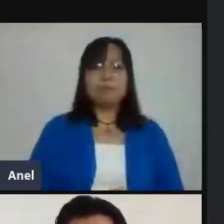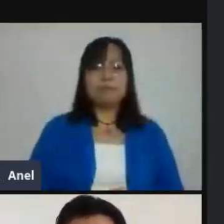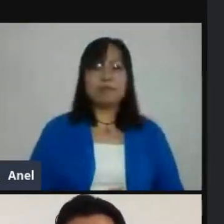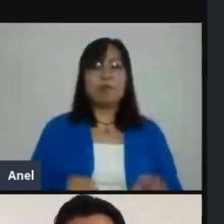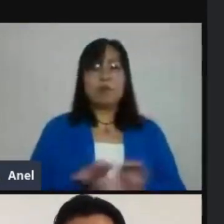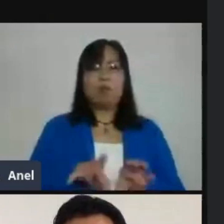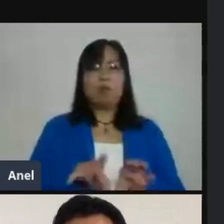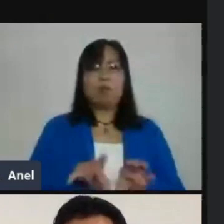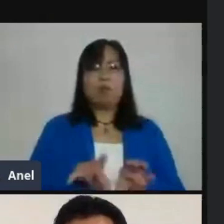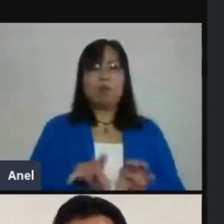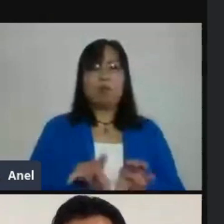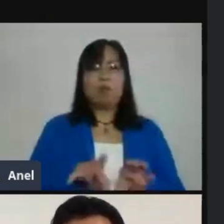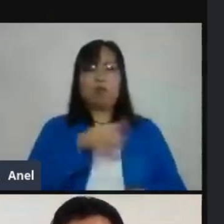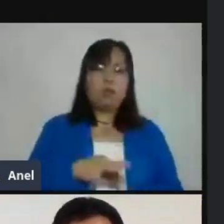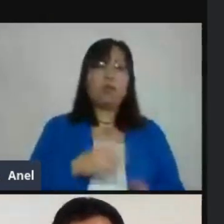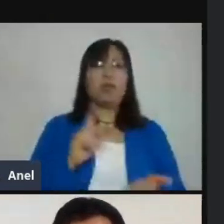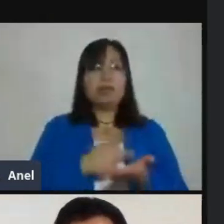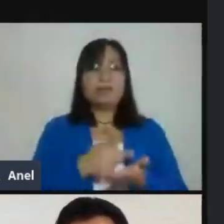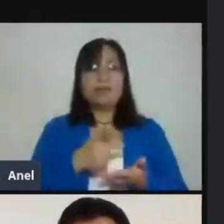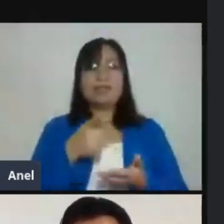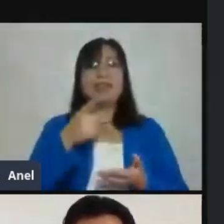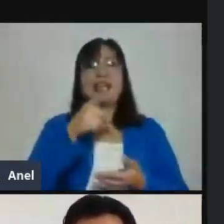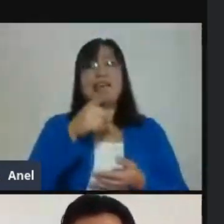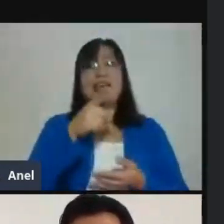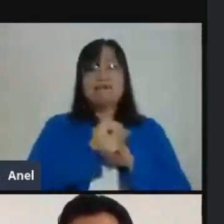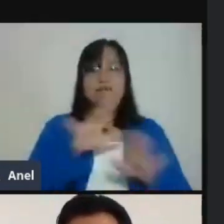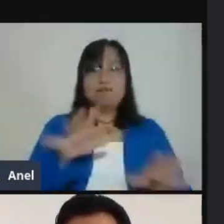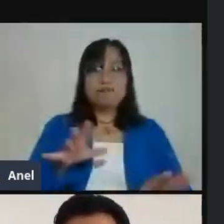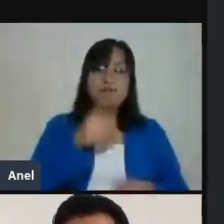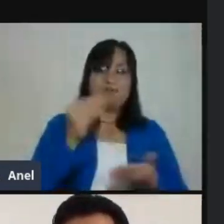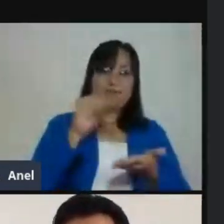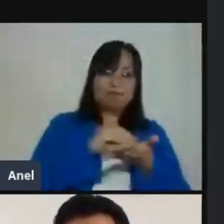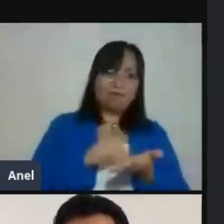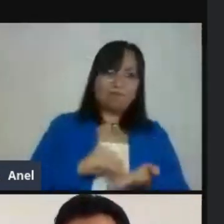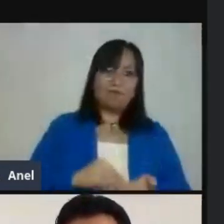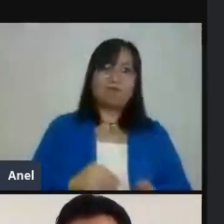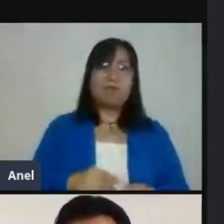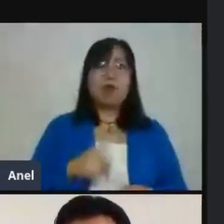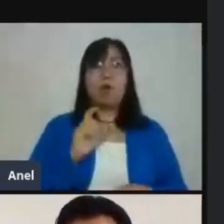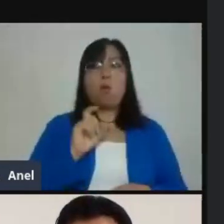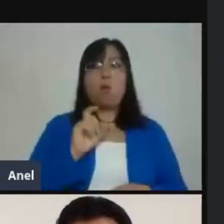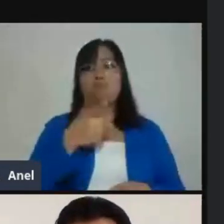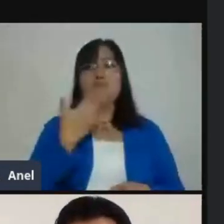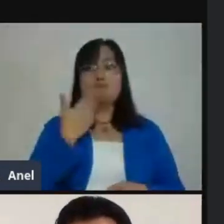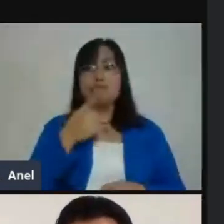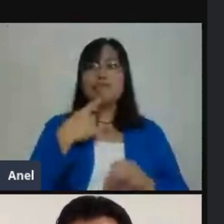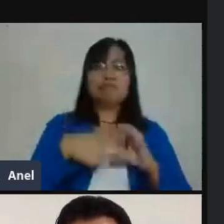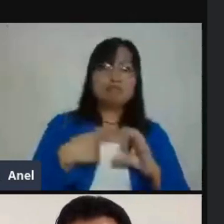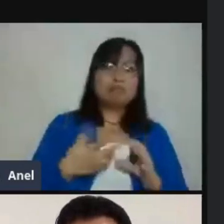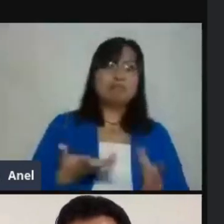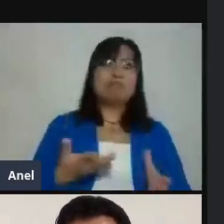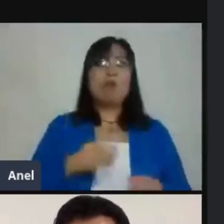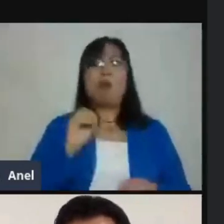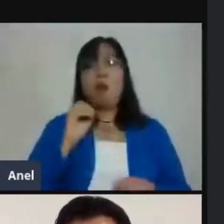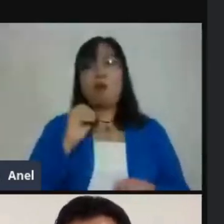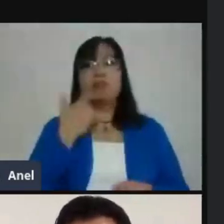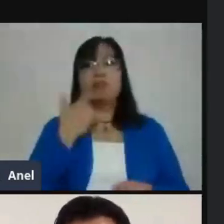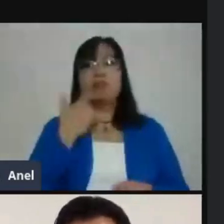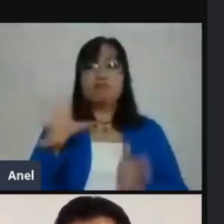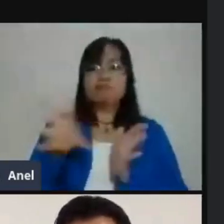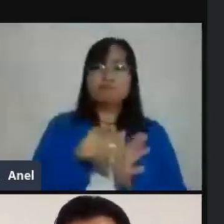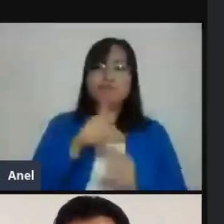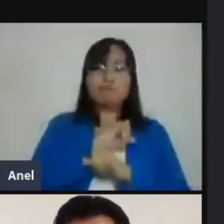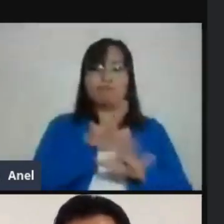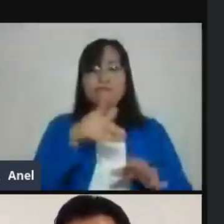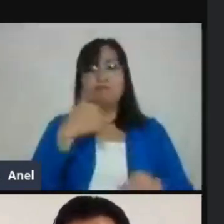incluso recabar esa información si no tienen ese número de teléfono o ese correo electrónico. Como bien decía Nay,